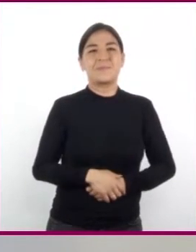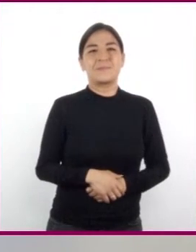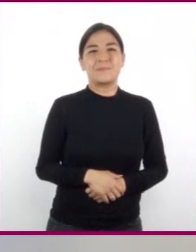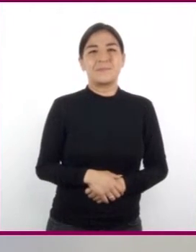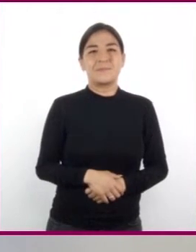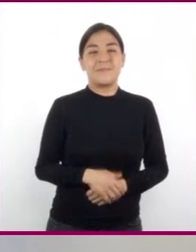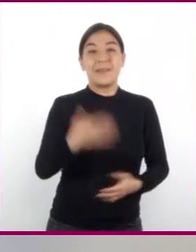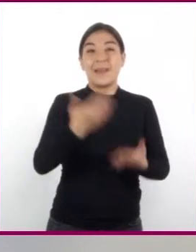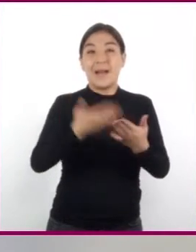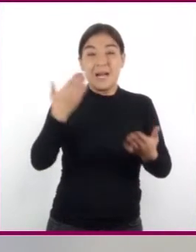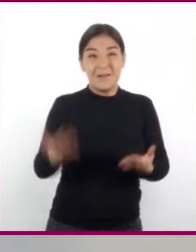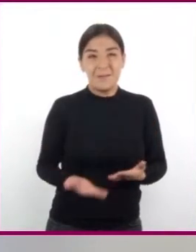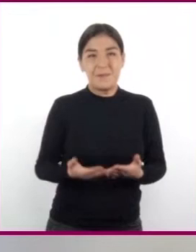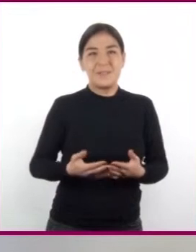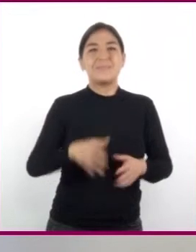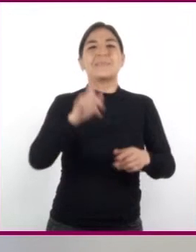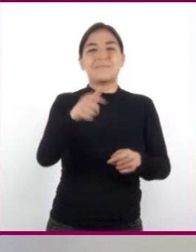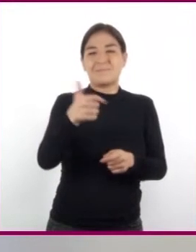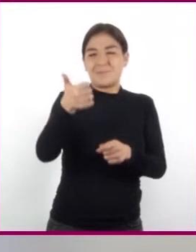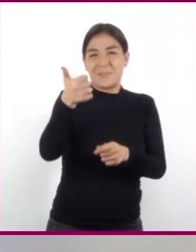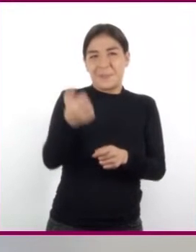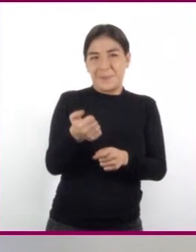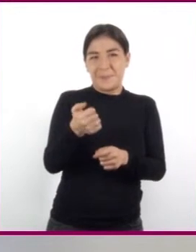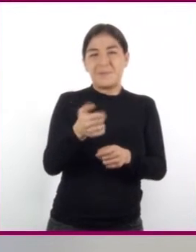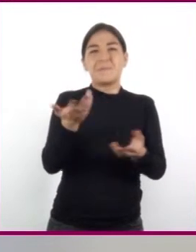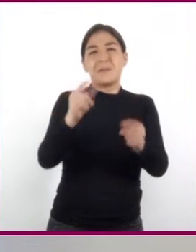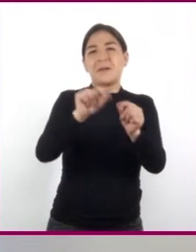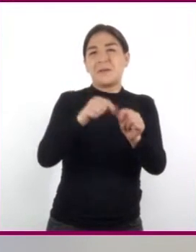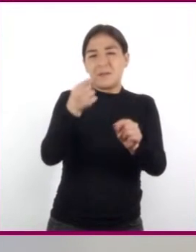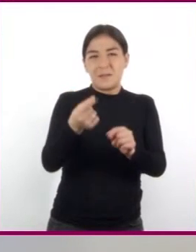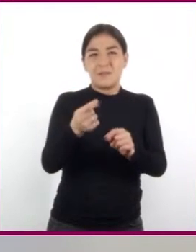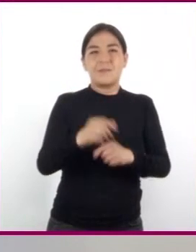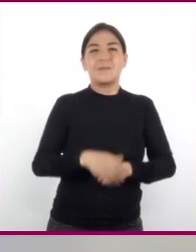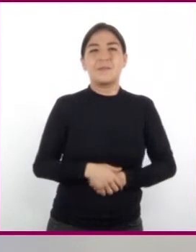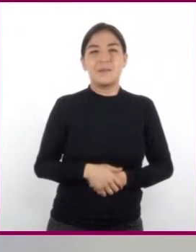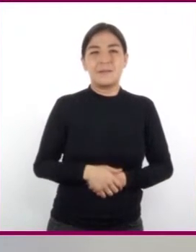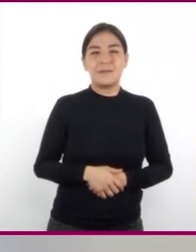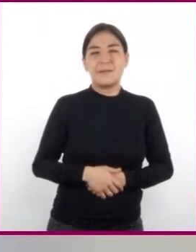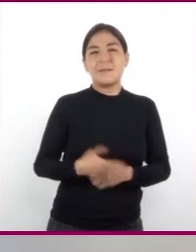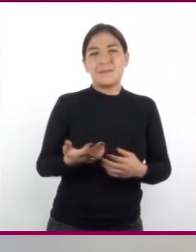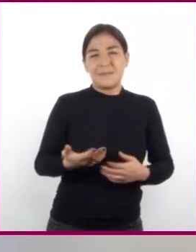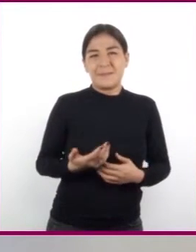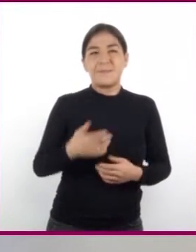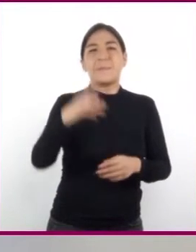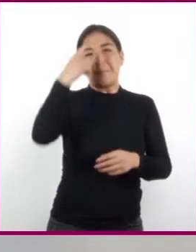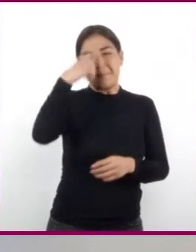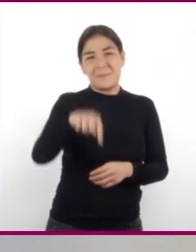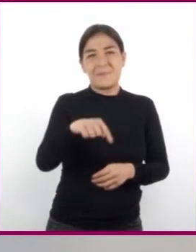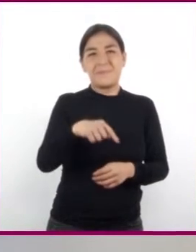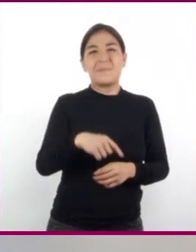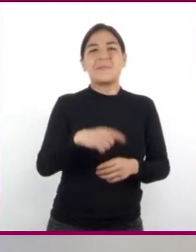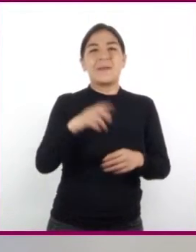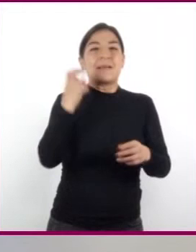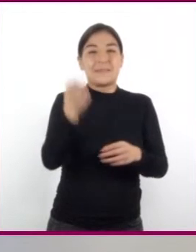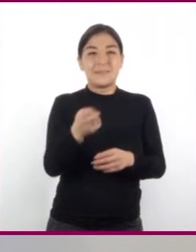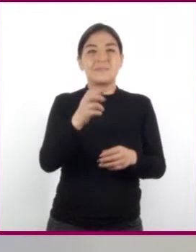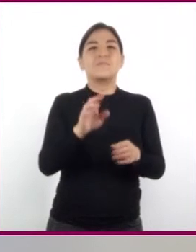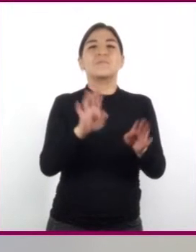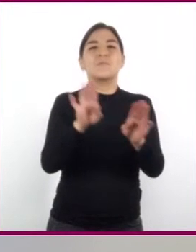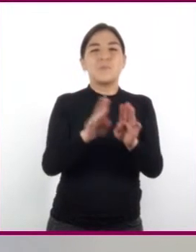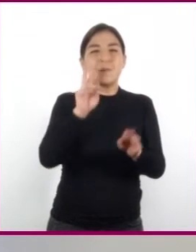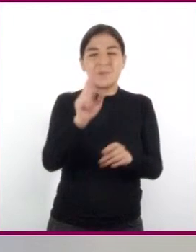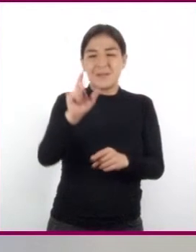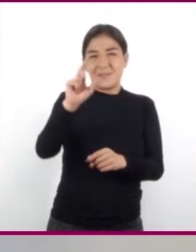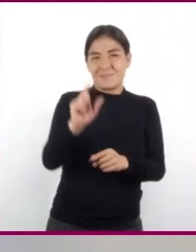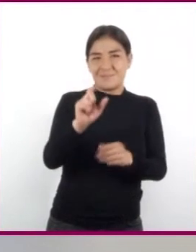Ahora, vamos a encender con ayuda del encendedor o los cerillos, este pequeño